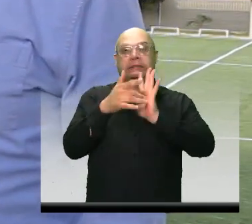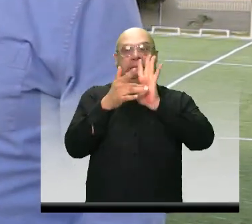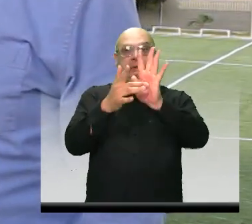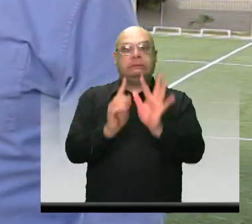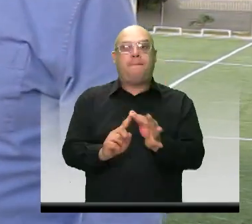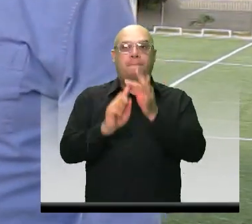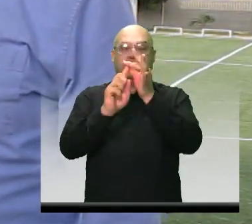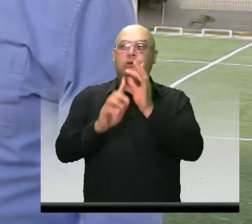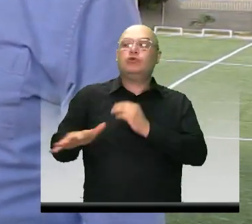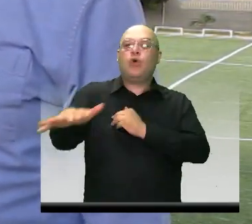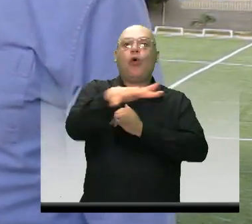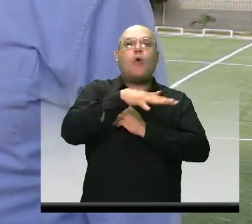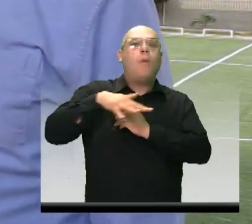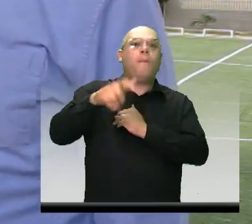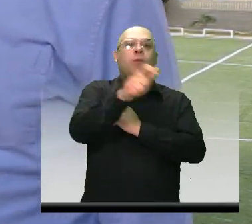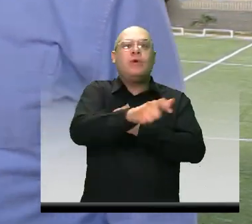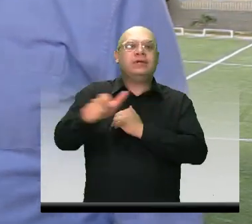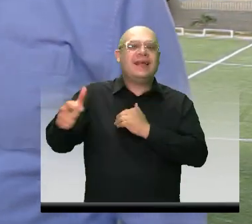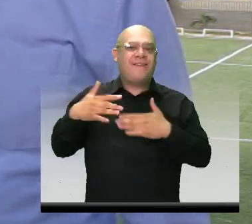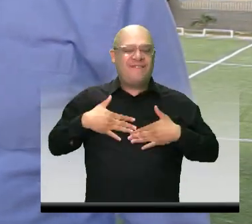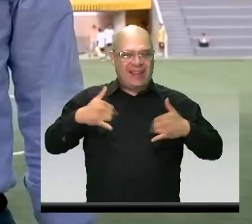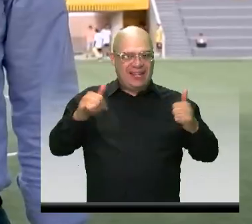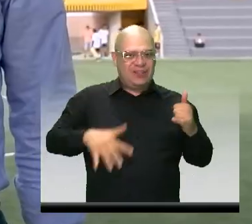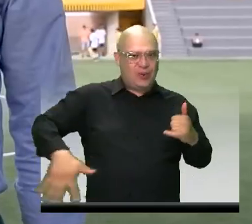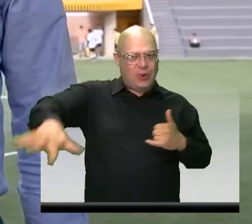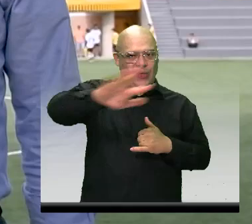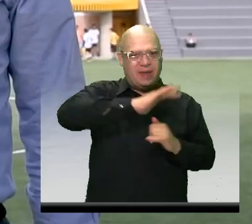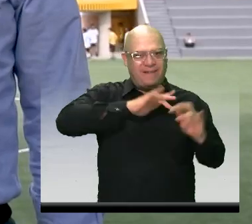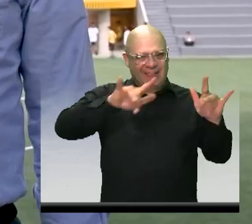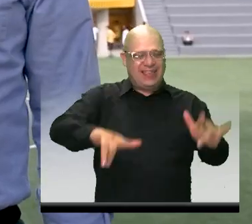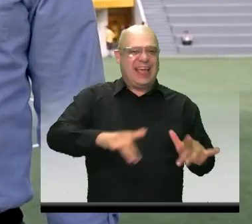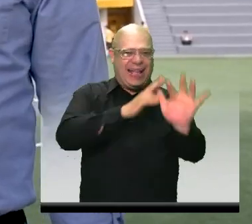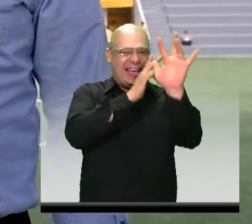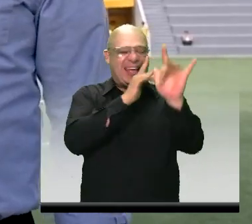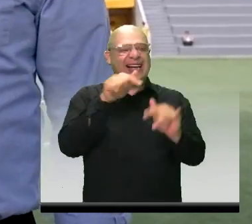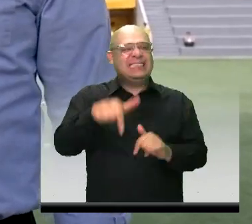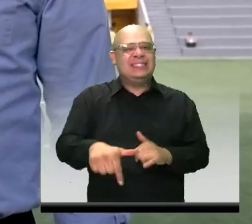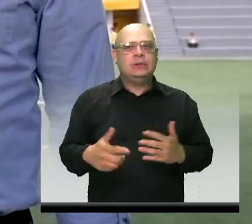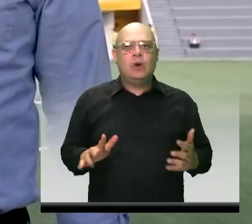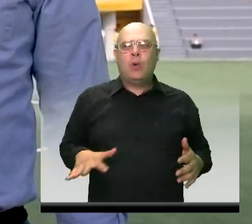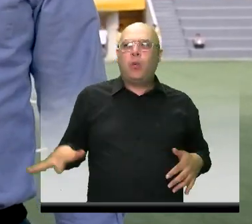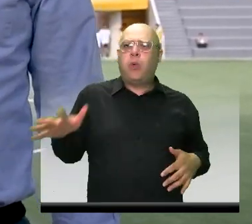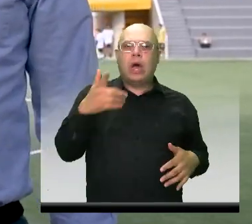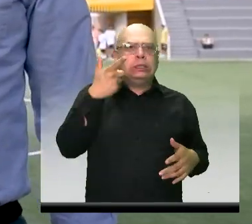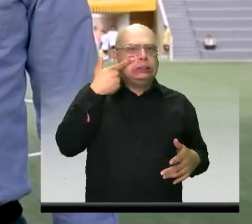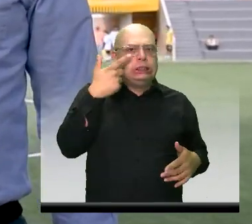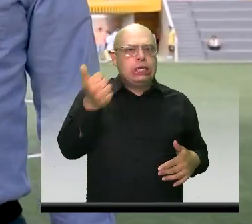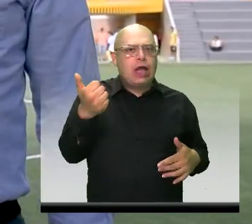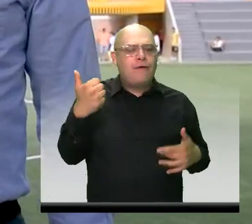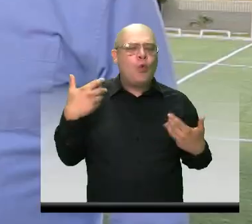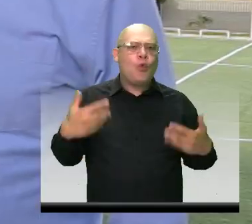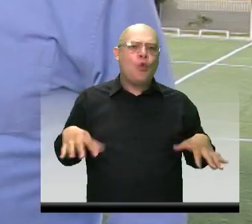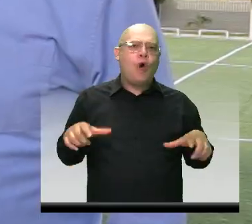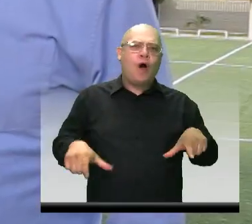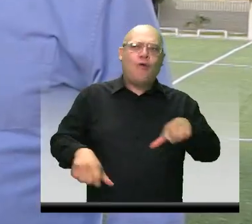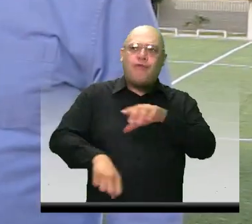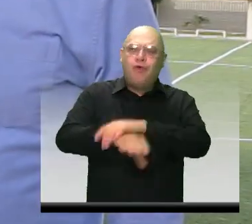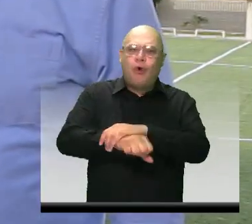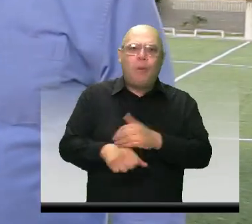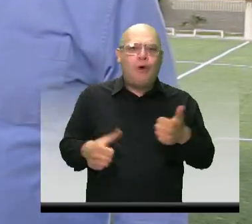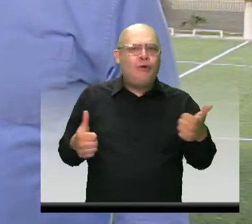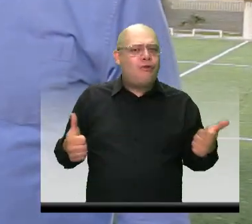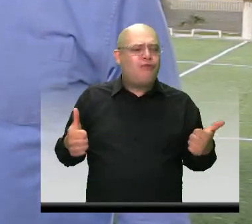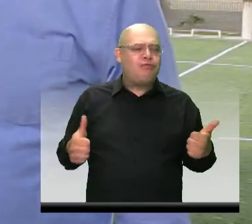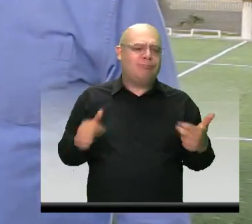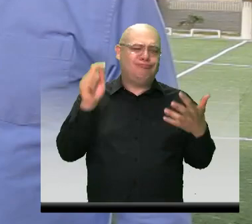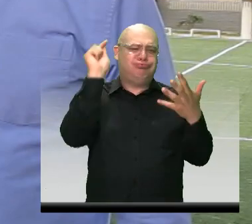tan chévere, porque la comunidad está feliz. Vinimos aquí, alcalde, y todo el mundo nos dice, qué espectáculo de espacio, qué cancha, de todo. Mejor dicho,